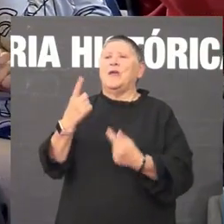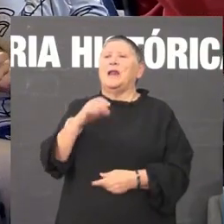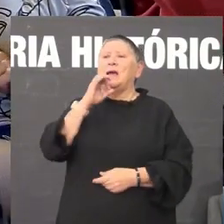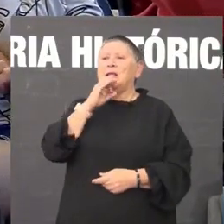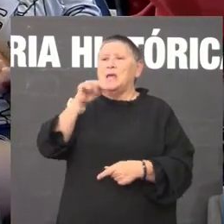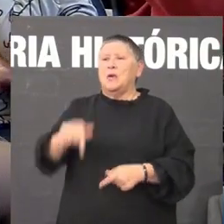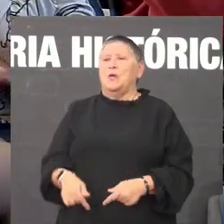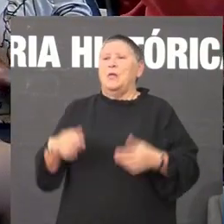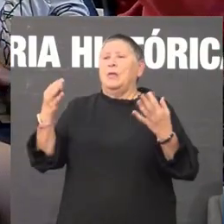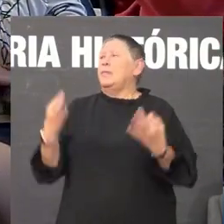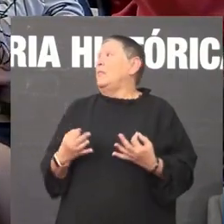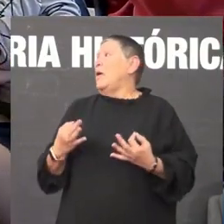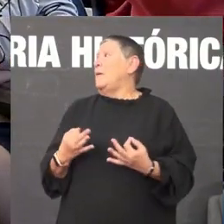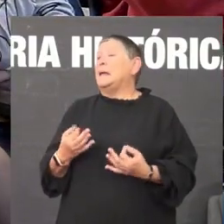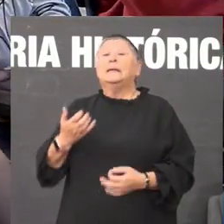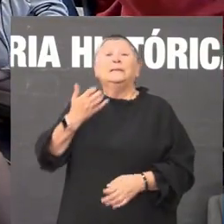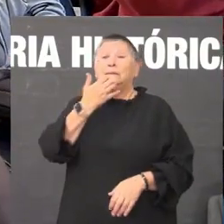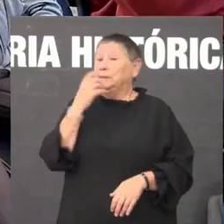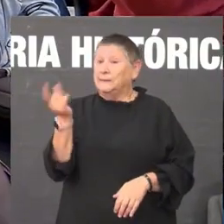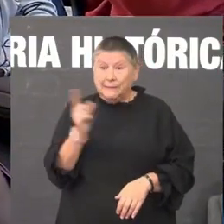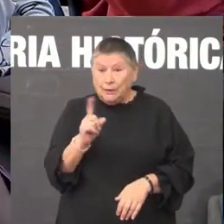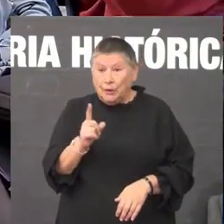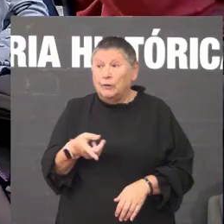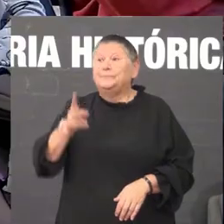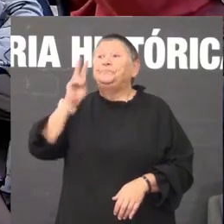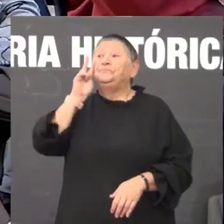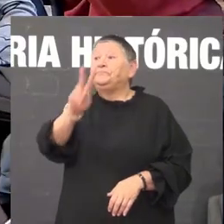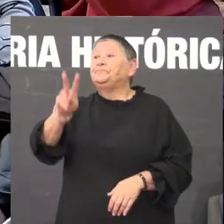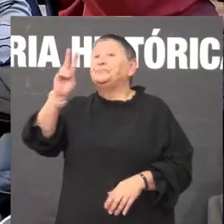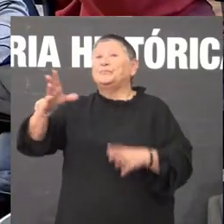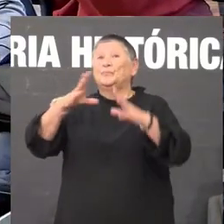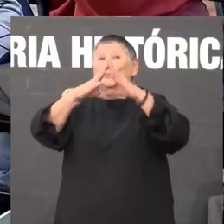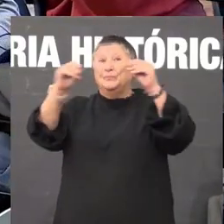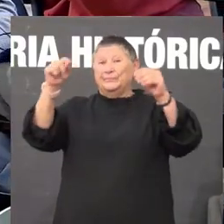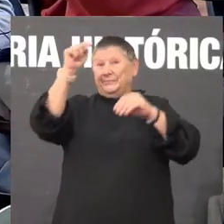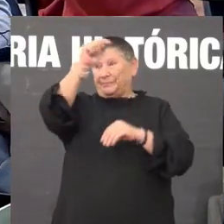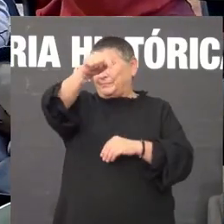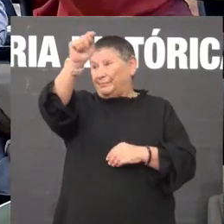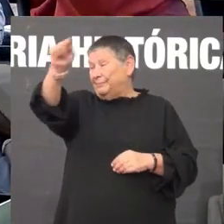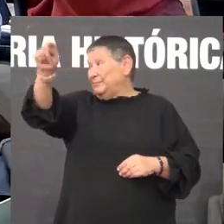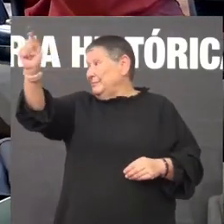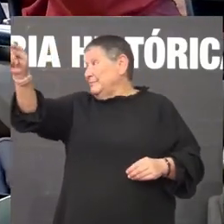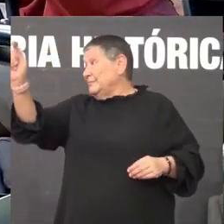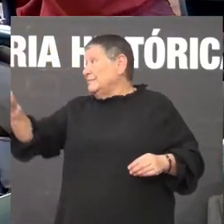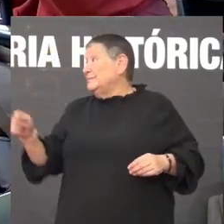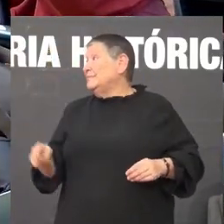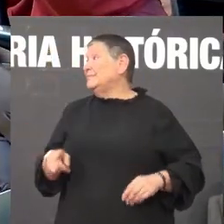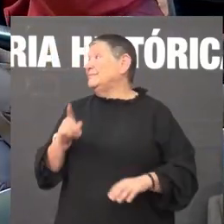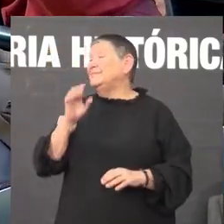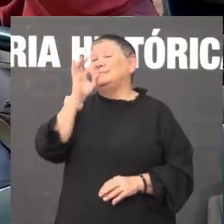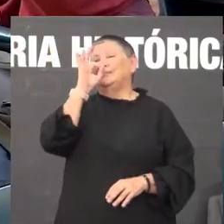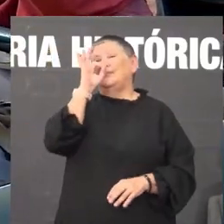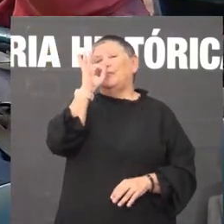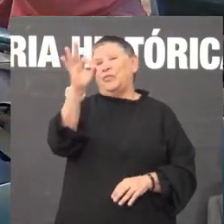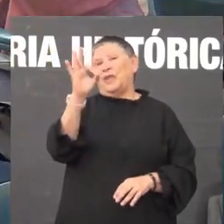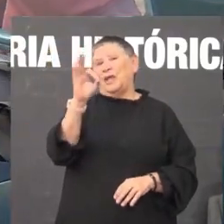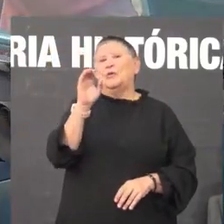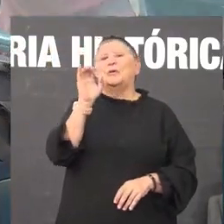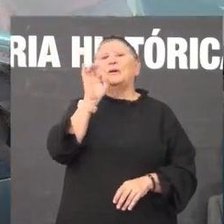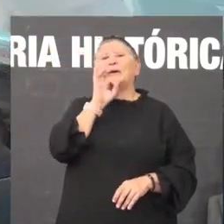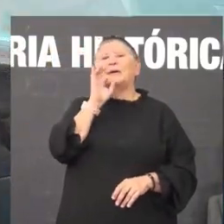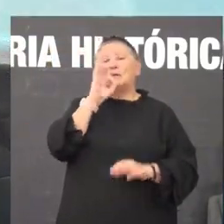porque senón con que nos encontramos claro que hai facultades na actualidade datos oficiais onde se dá 0